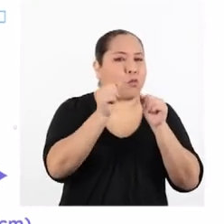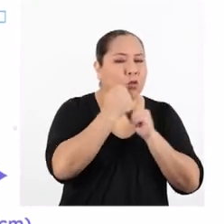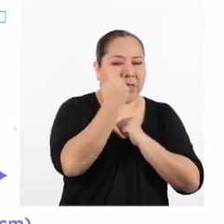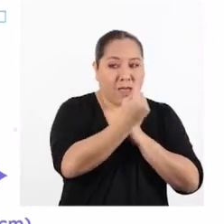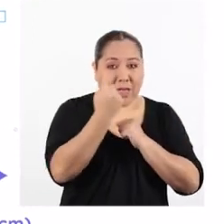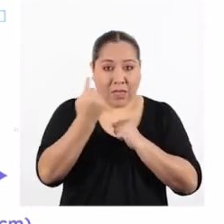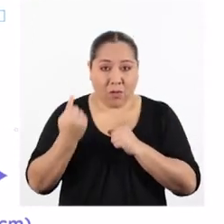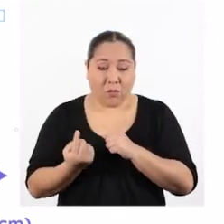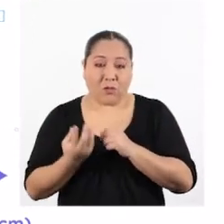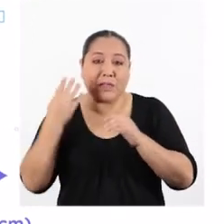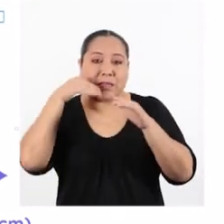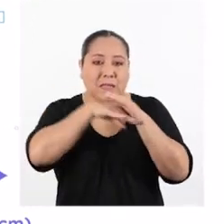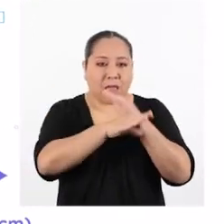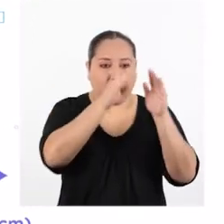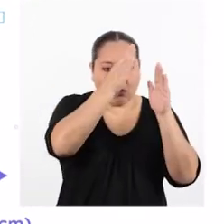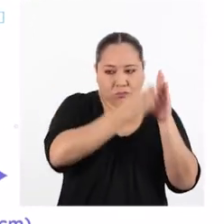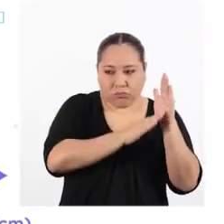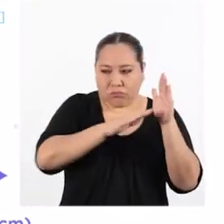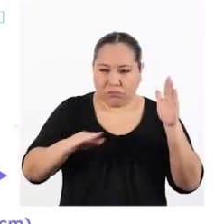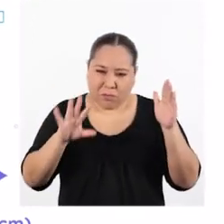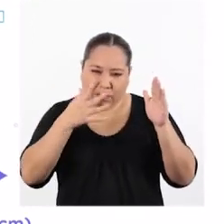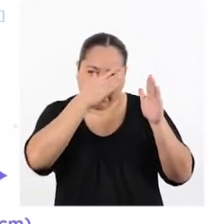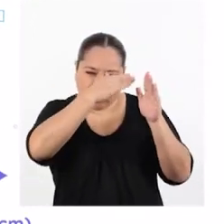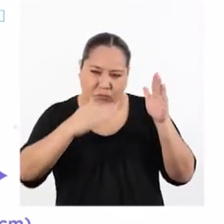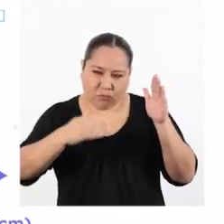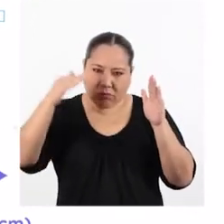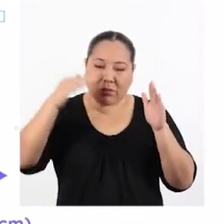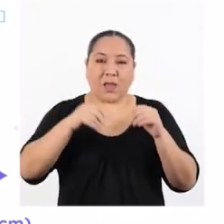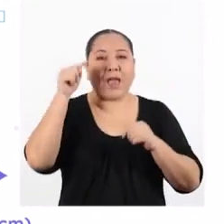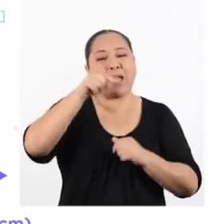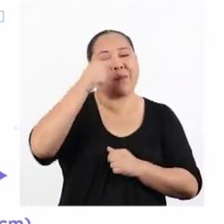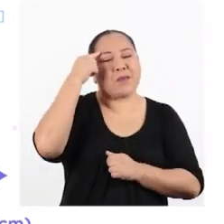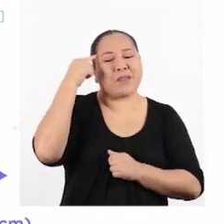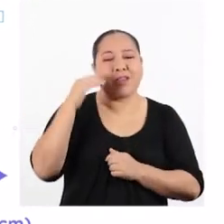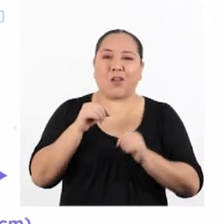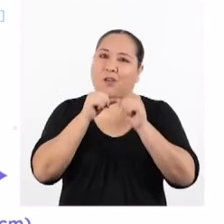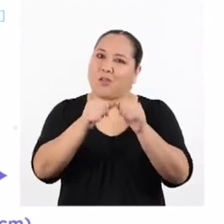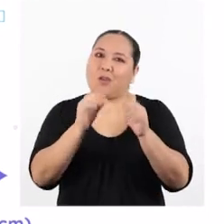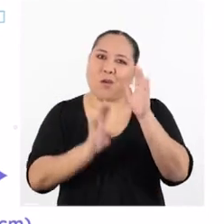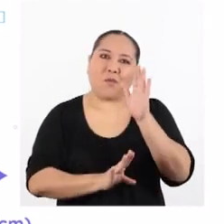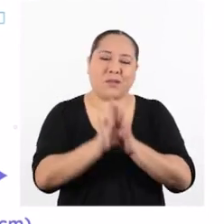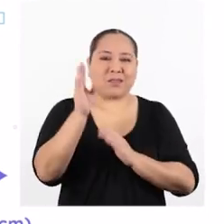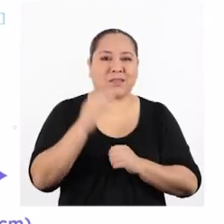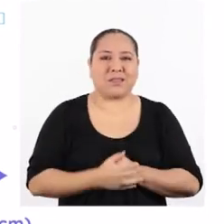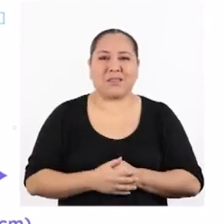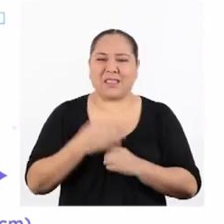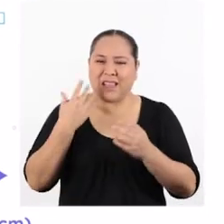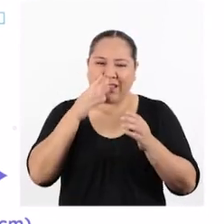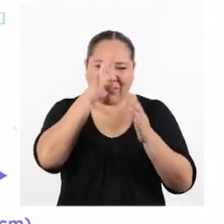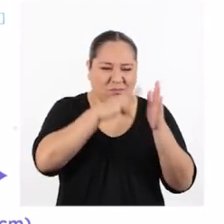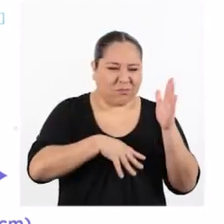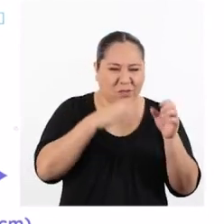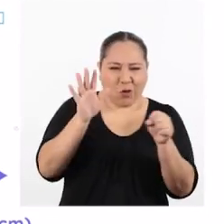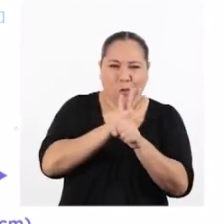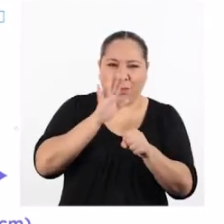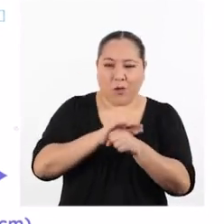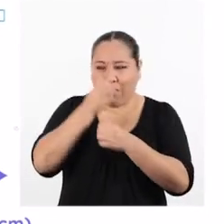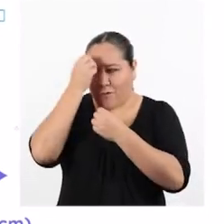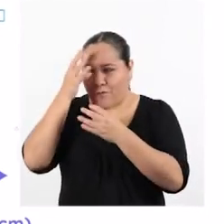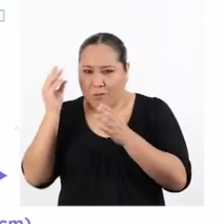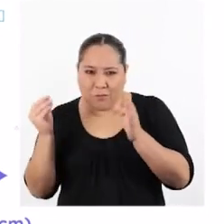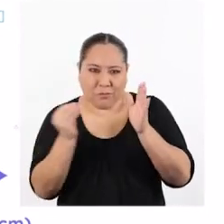encuentran dentro de ese rango. Y aquí creo que seguimos avanzando. Estamos rellenando con los datos,